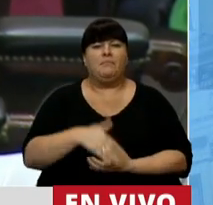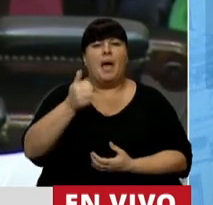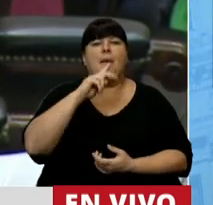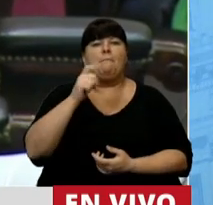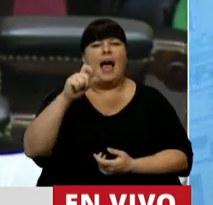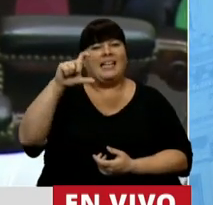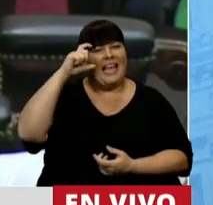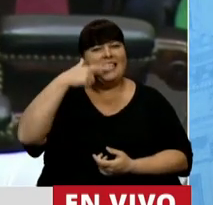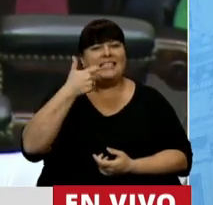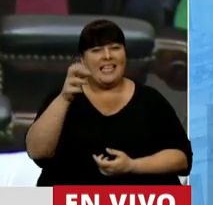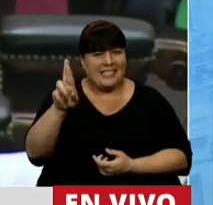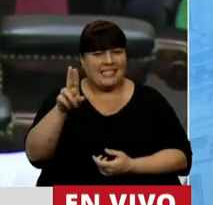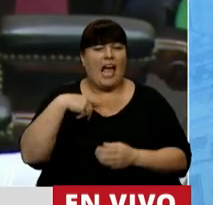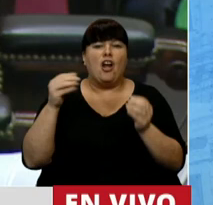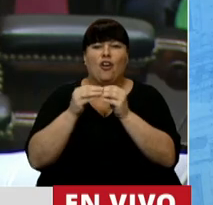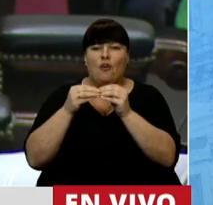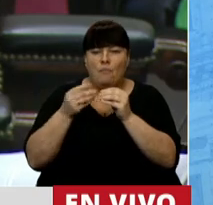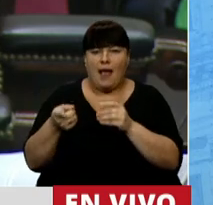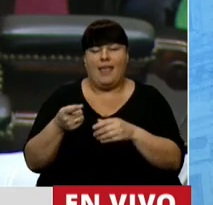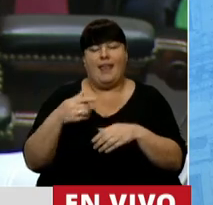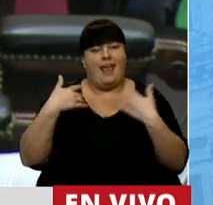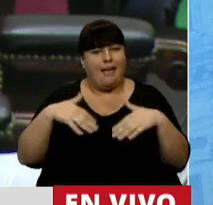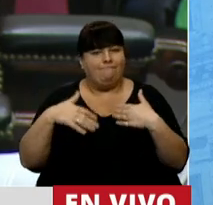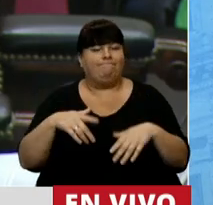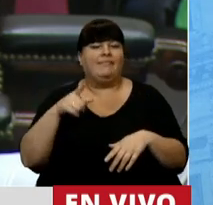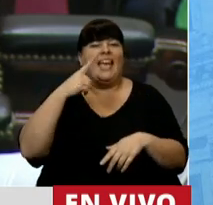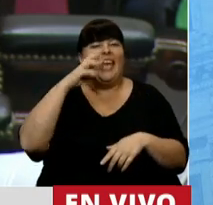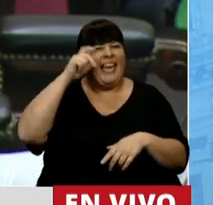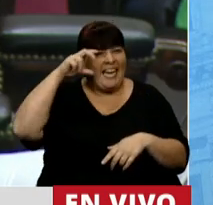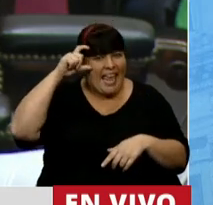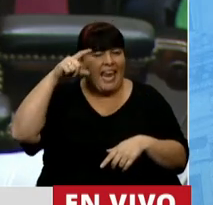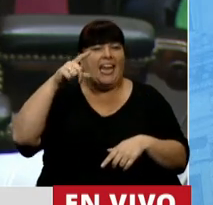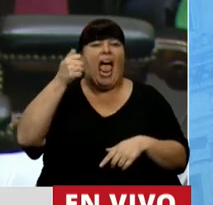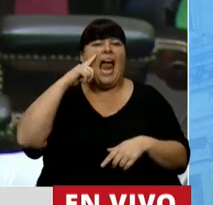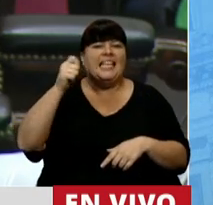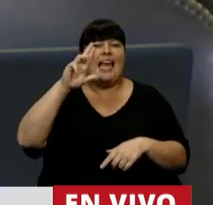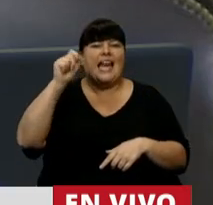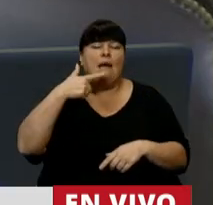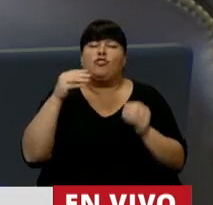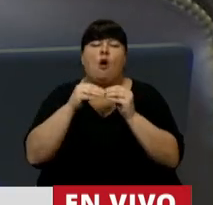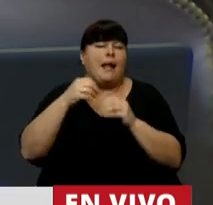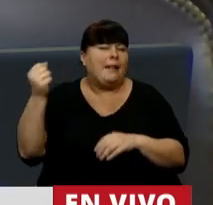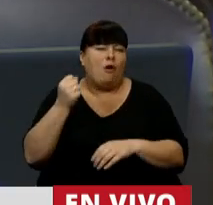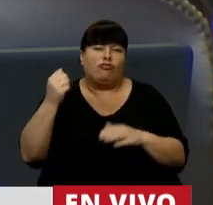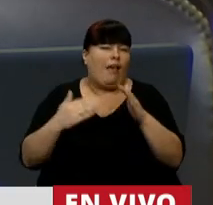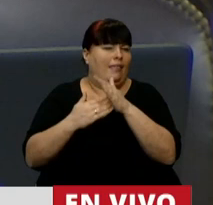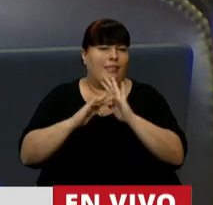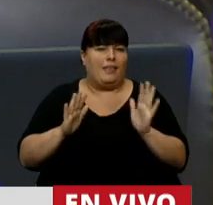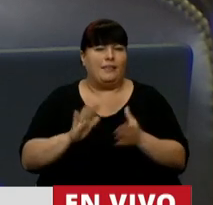Marta César, una colega, una gran compañera, Irene Cari, Alicia Ramos, compañeras fundamentales.